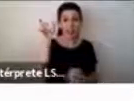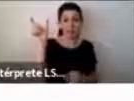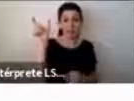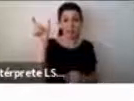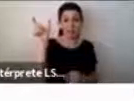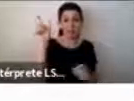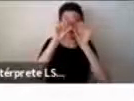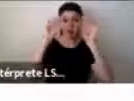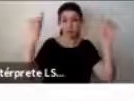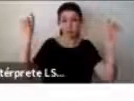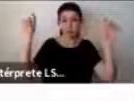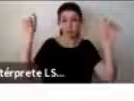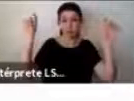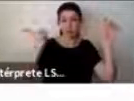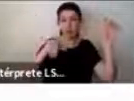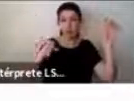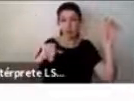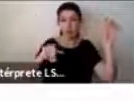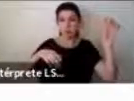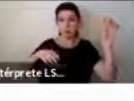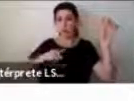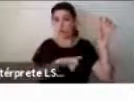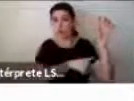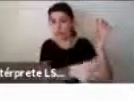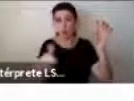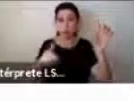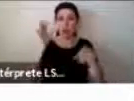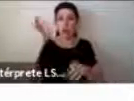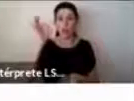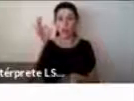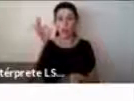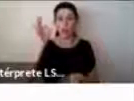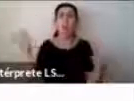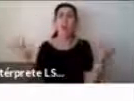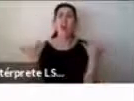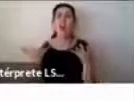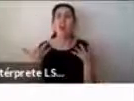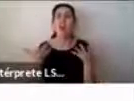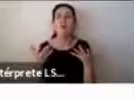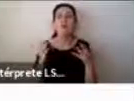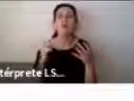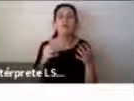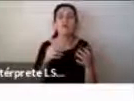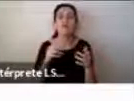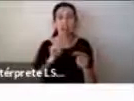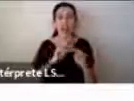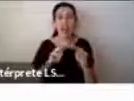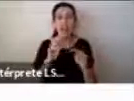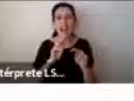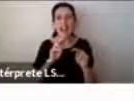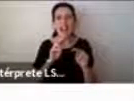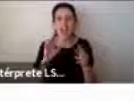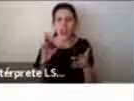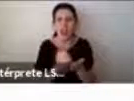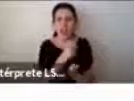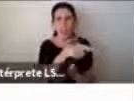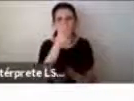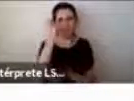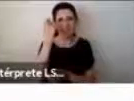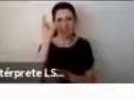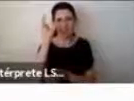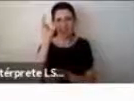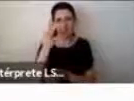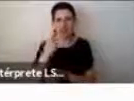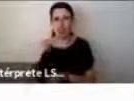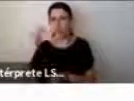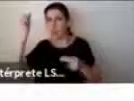cómo podemos hacer que se entienda de la mejor forma. Entonces se tiraban ideas, se daban ejemplos, y